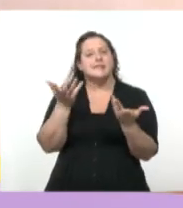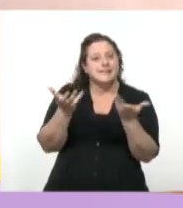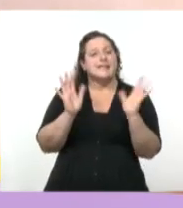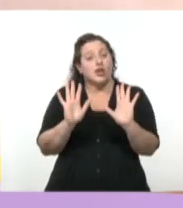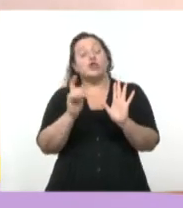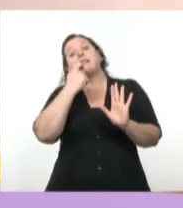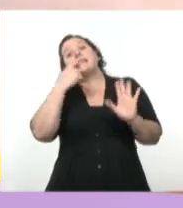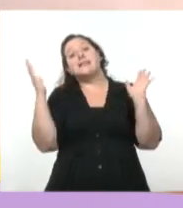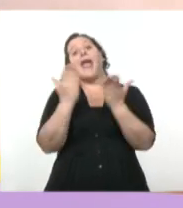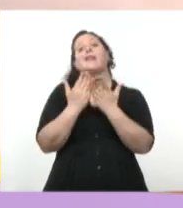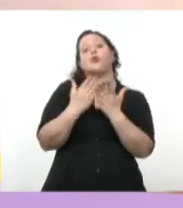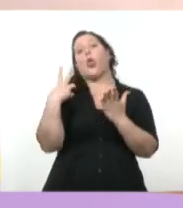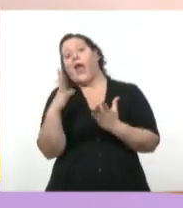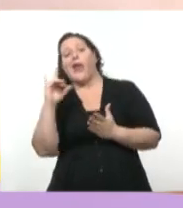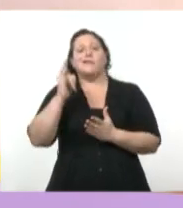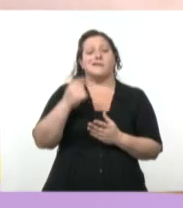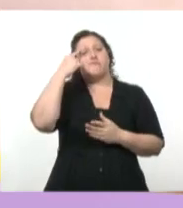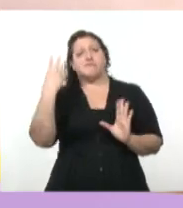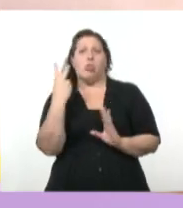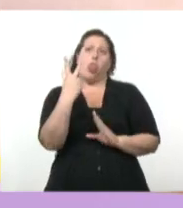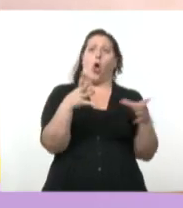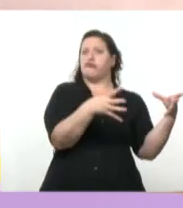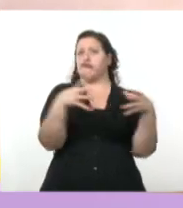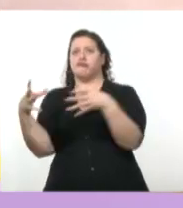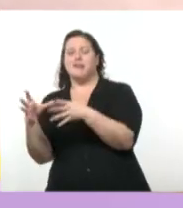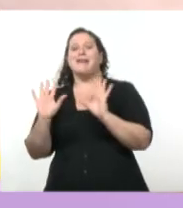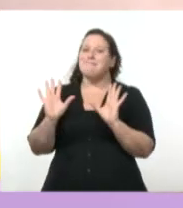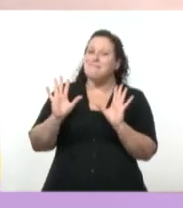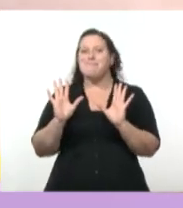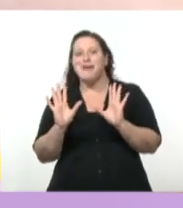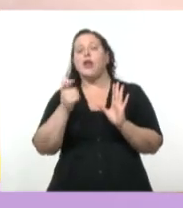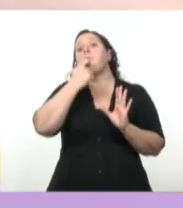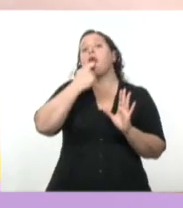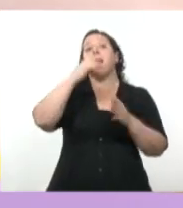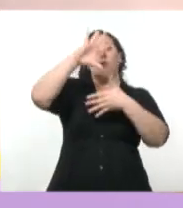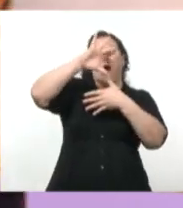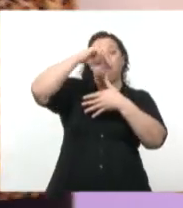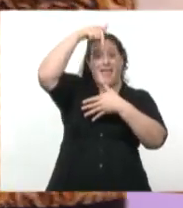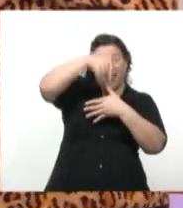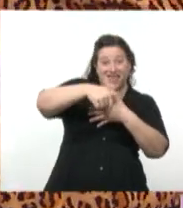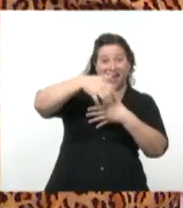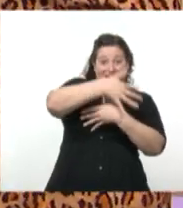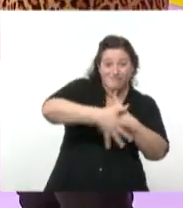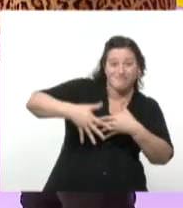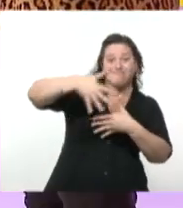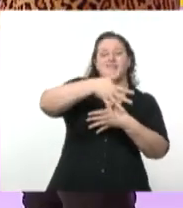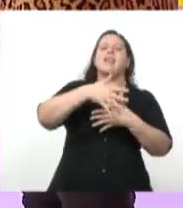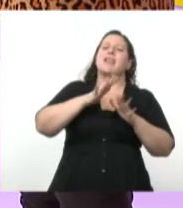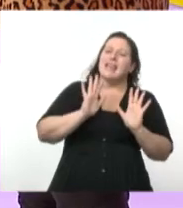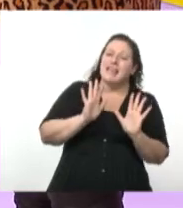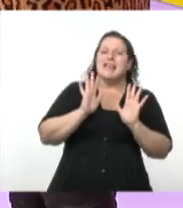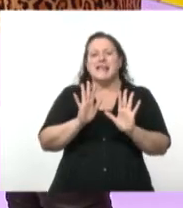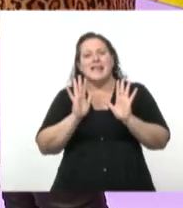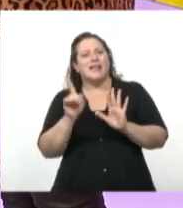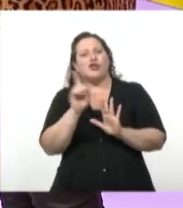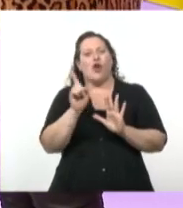pensar, por ejemplo, América Latina, es bastante complejo, no es tan una cosa o la otra. No tan reduccionista. No es tan reduccionista. Además, nace toda la